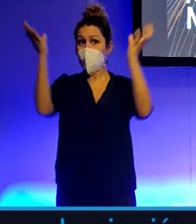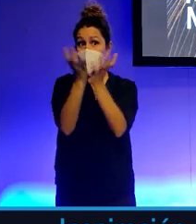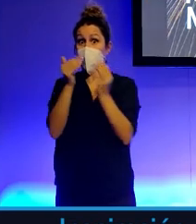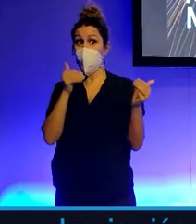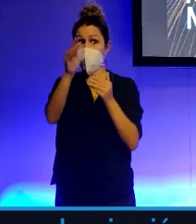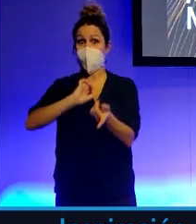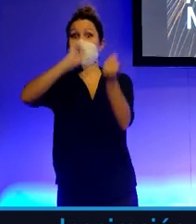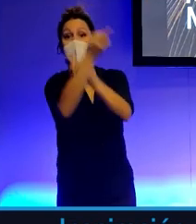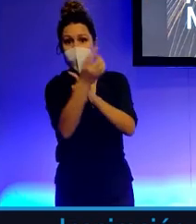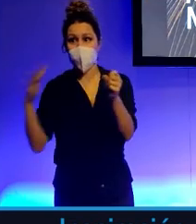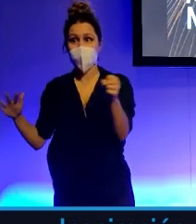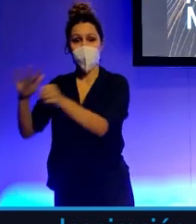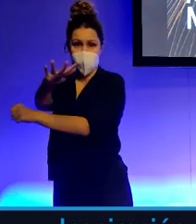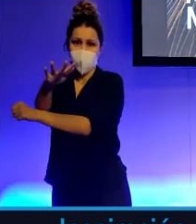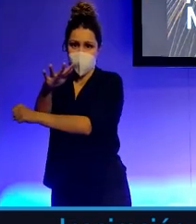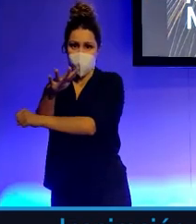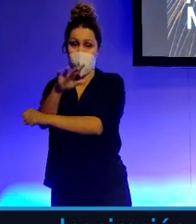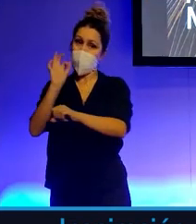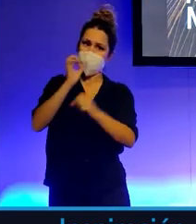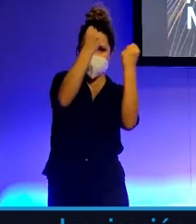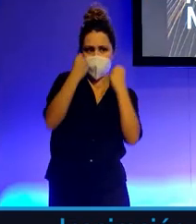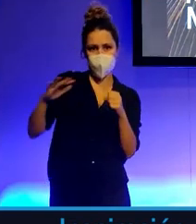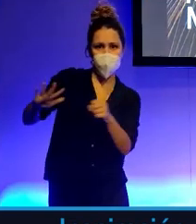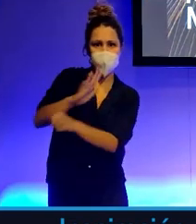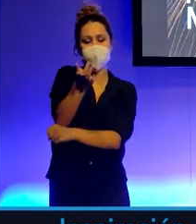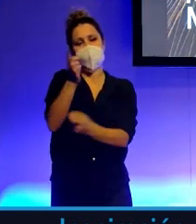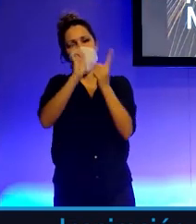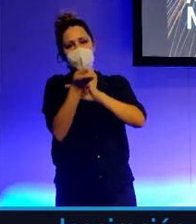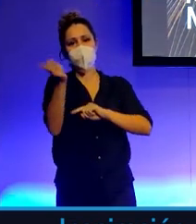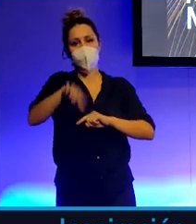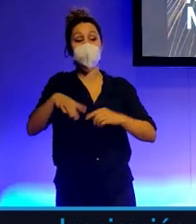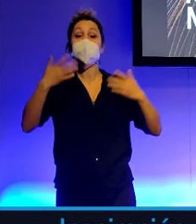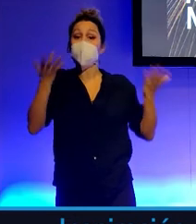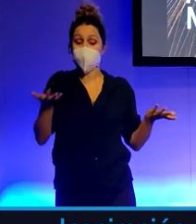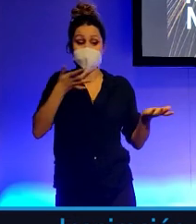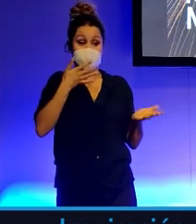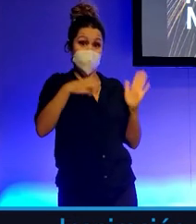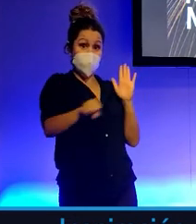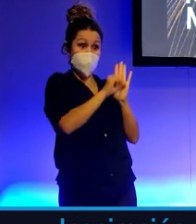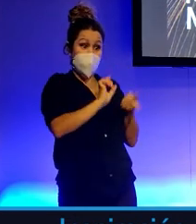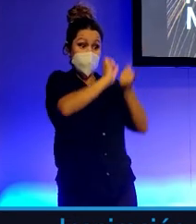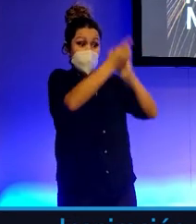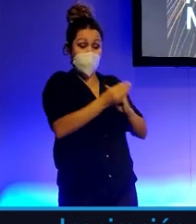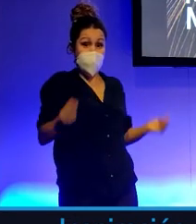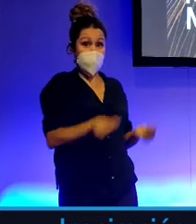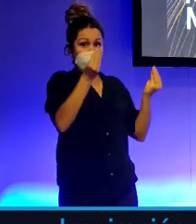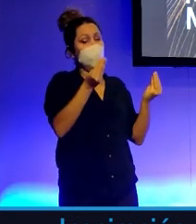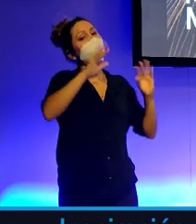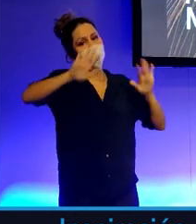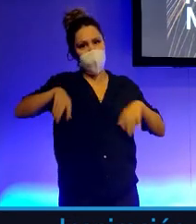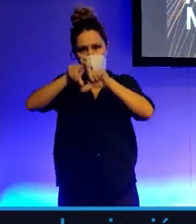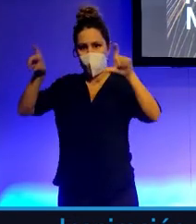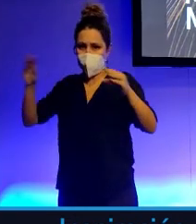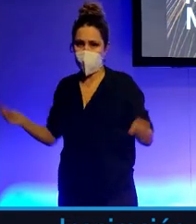o institución. Entonces, digo, si nosotros seguimos creando marcas mejores, vamos a tener empresas mejores. Si tenemos empresas mejores,